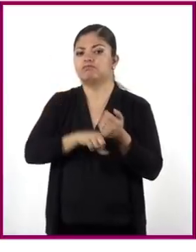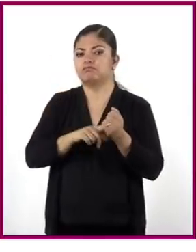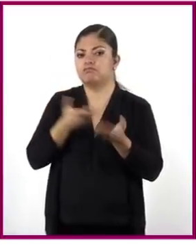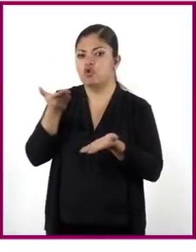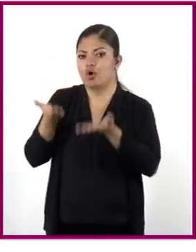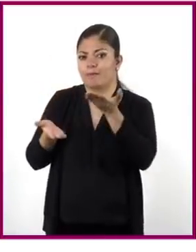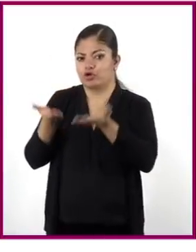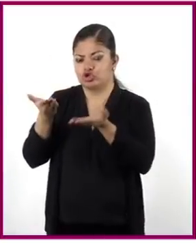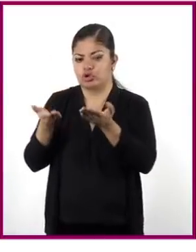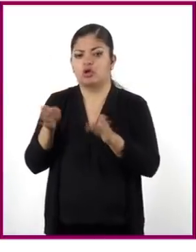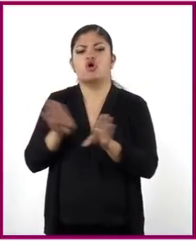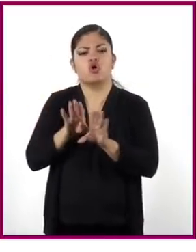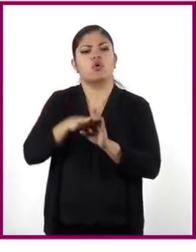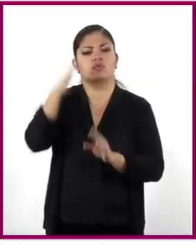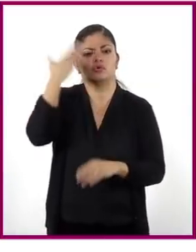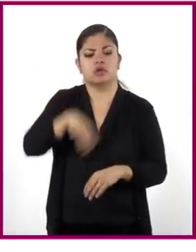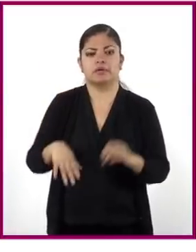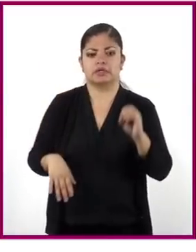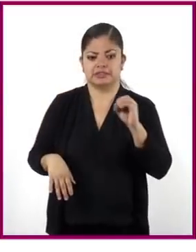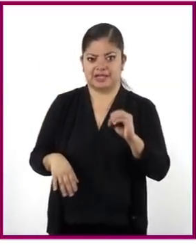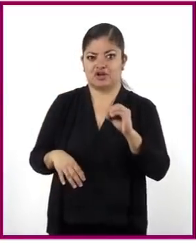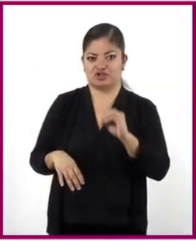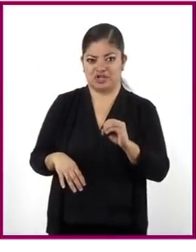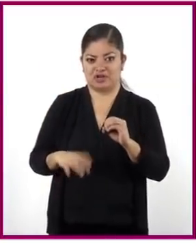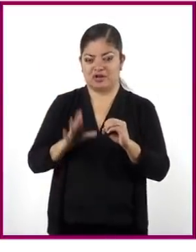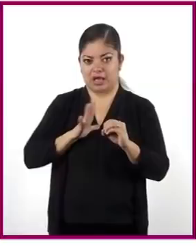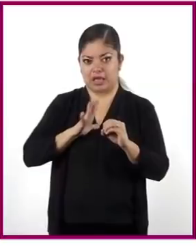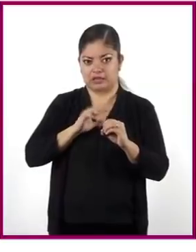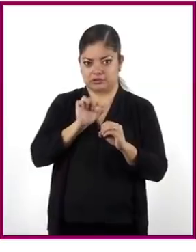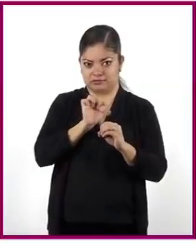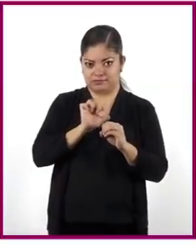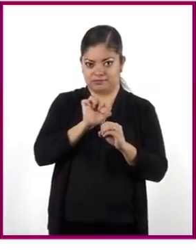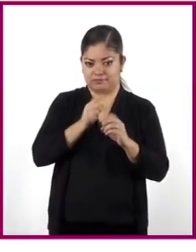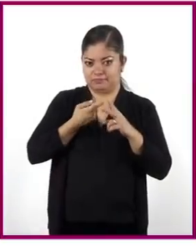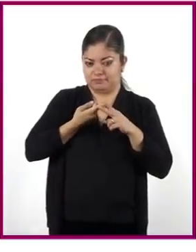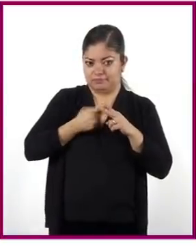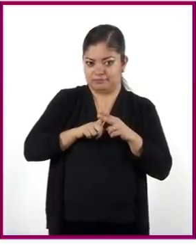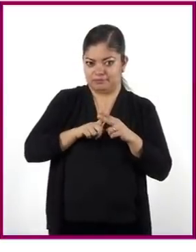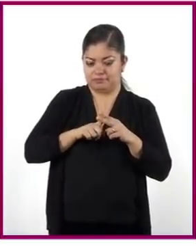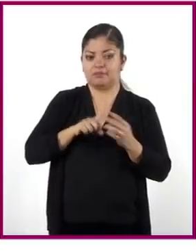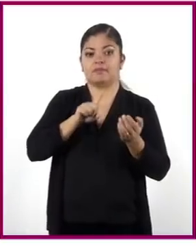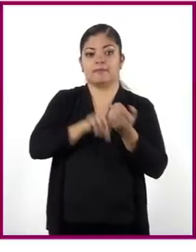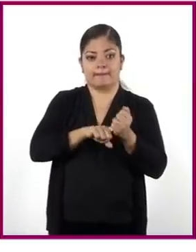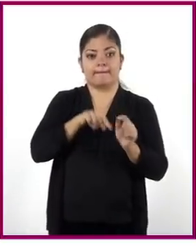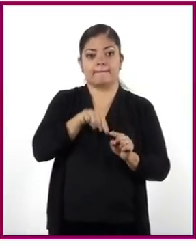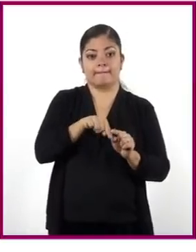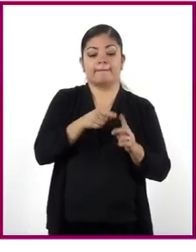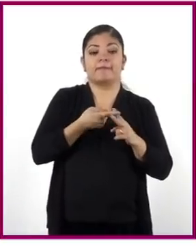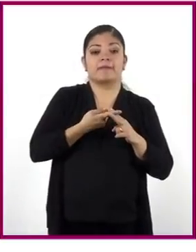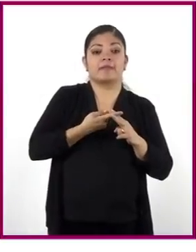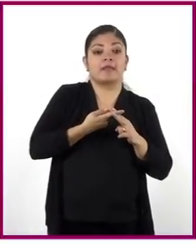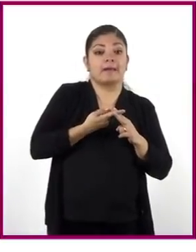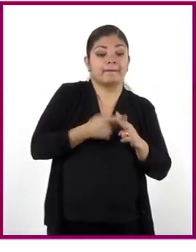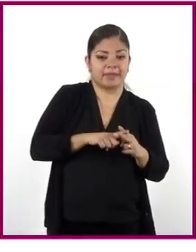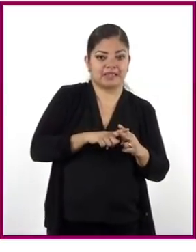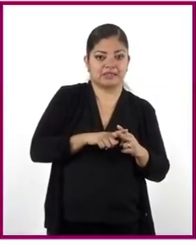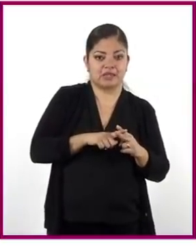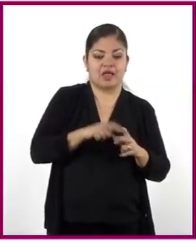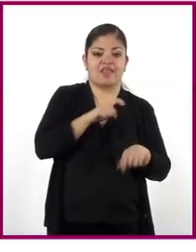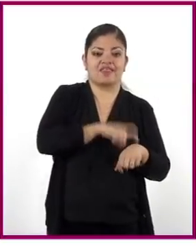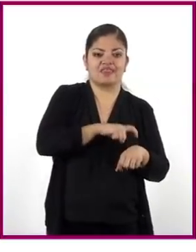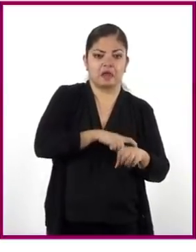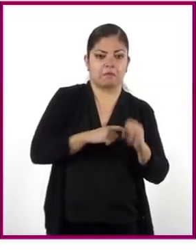sabemos? Bueno, pues el punto está en la gráfica, es decir, la gráfica pasa por el origen. En tiempo cero